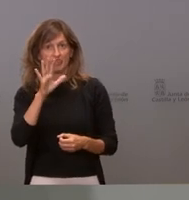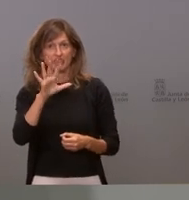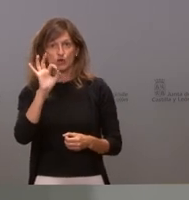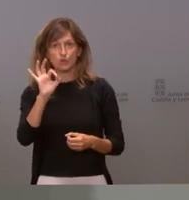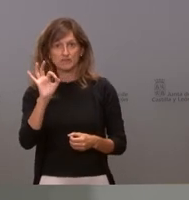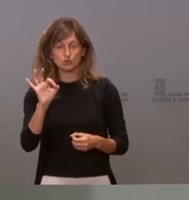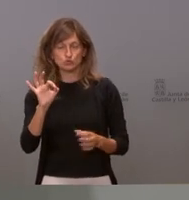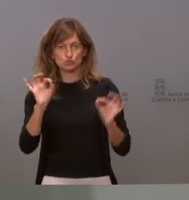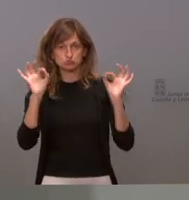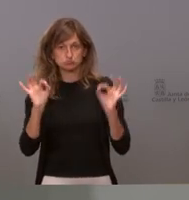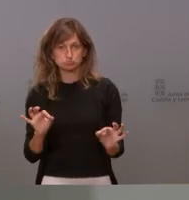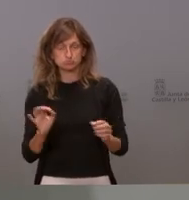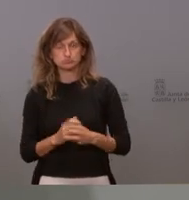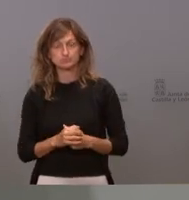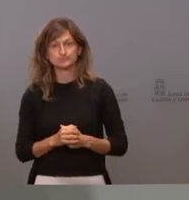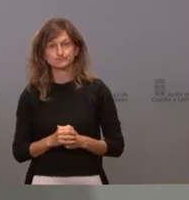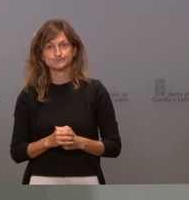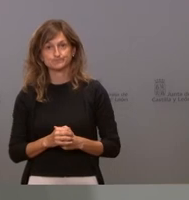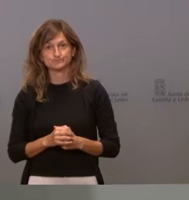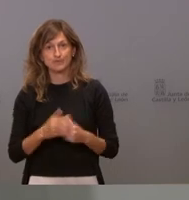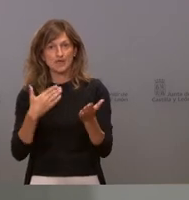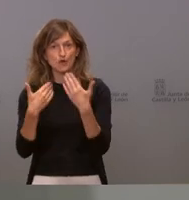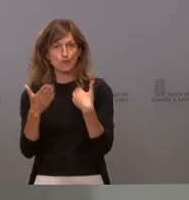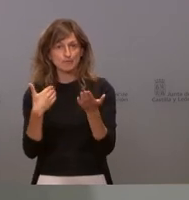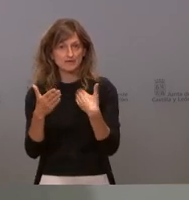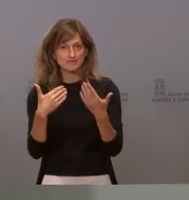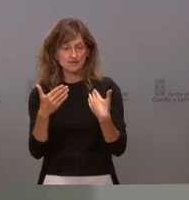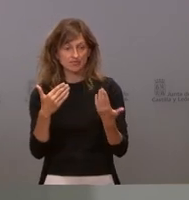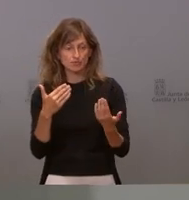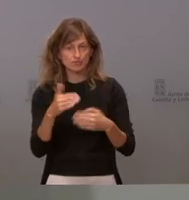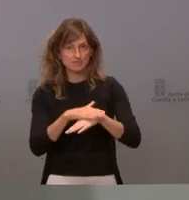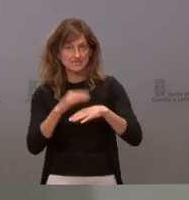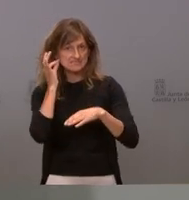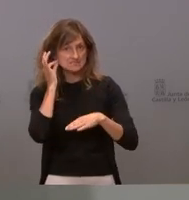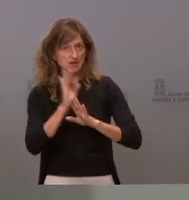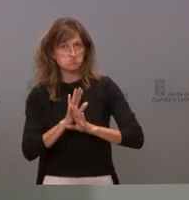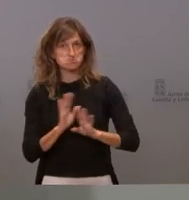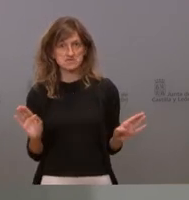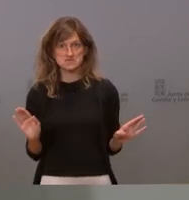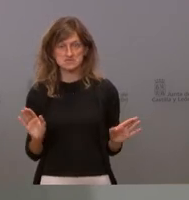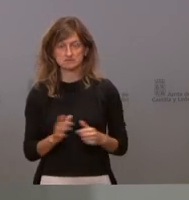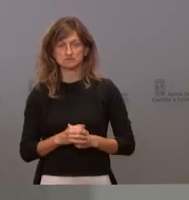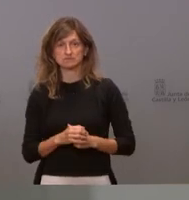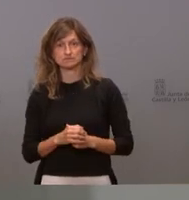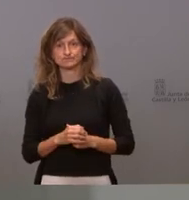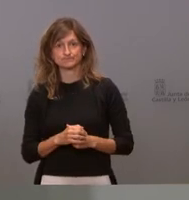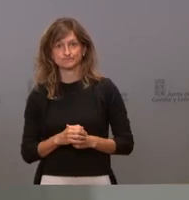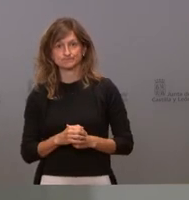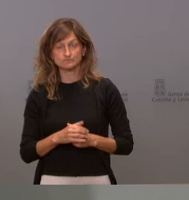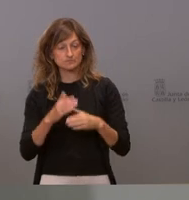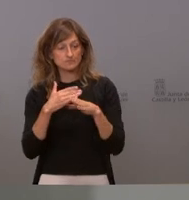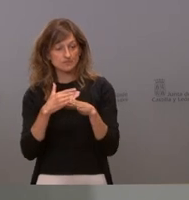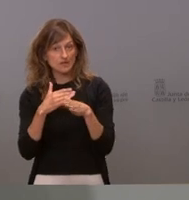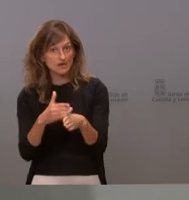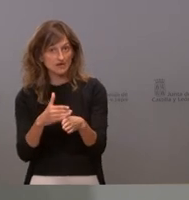minutos literales de conversación de la ministra y que el resto